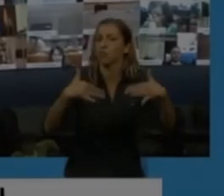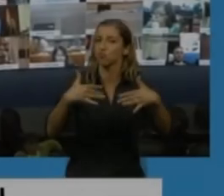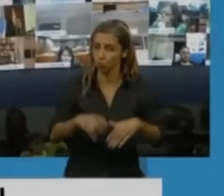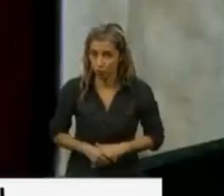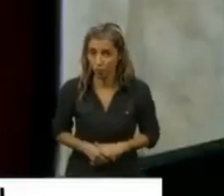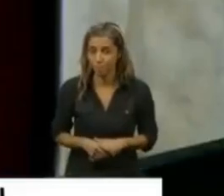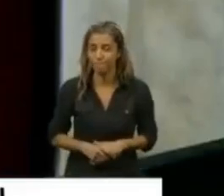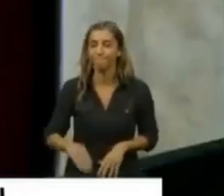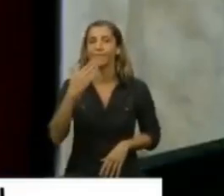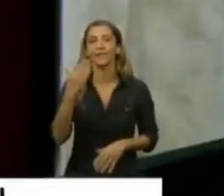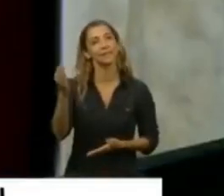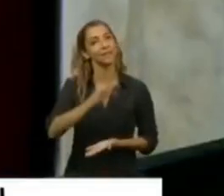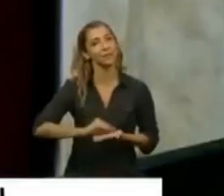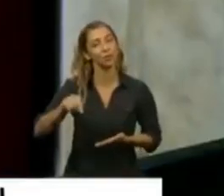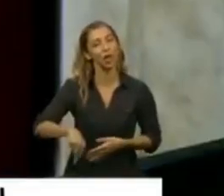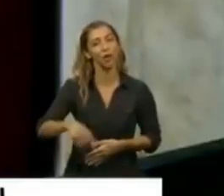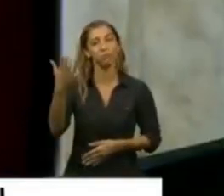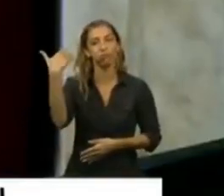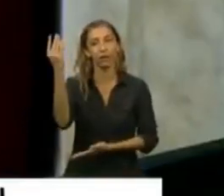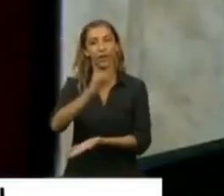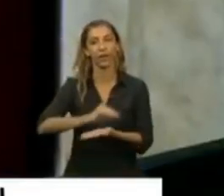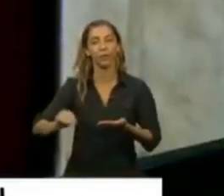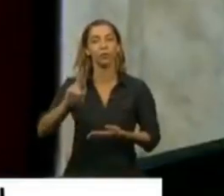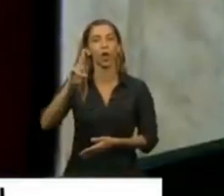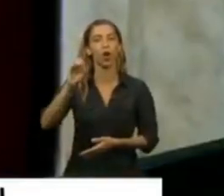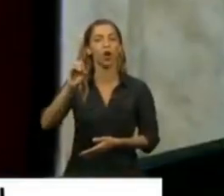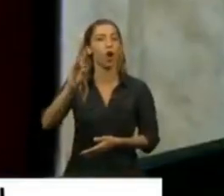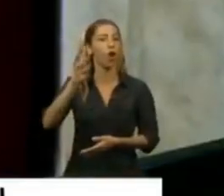Tiene la palabra el diputado Alejandro Rodríguez.